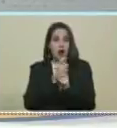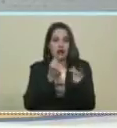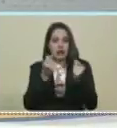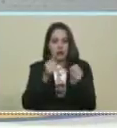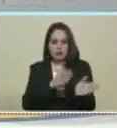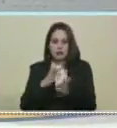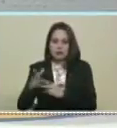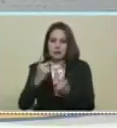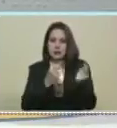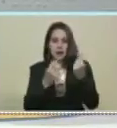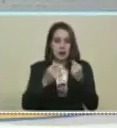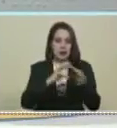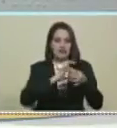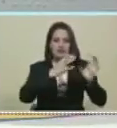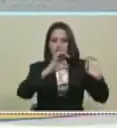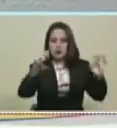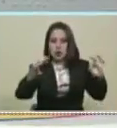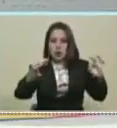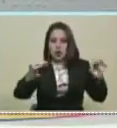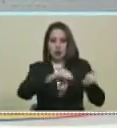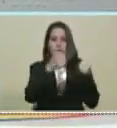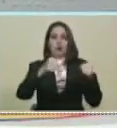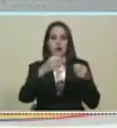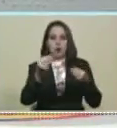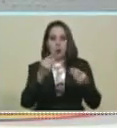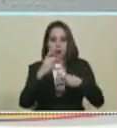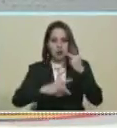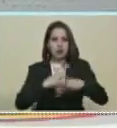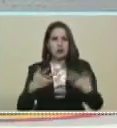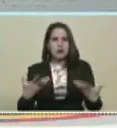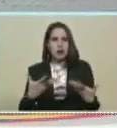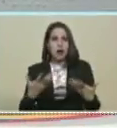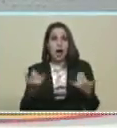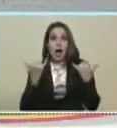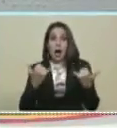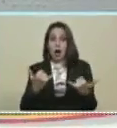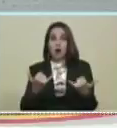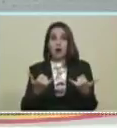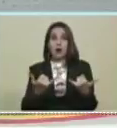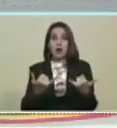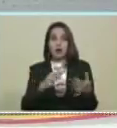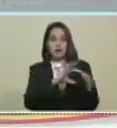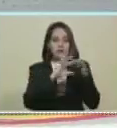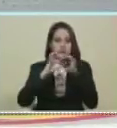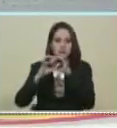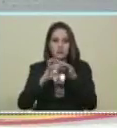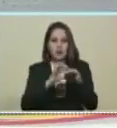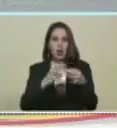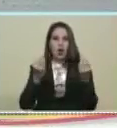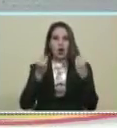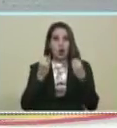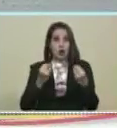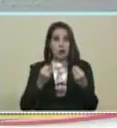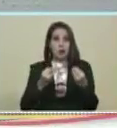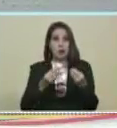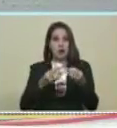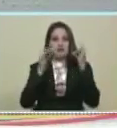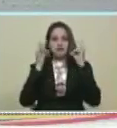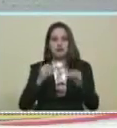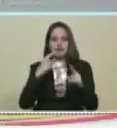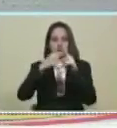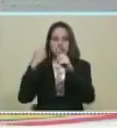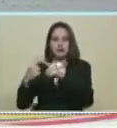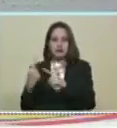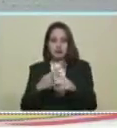costos Usted lo acaba de decir Y la cadena La cadena productiva O lo que es la cadena Los encadenamientos productivos Para determinar